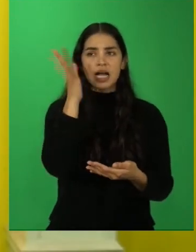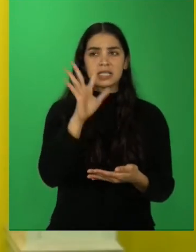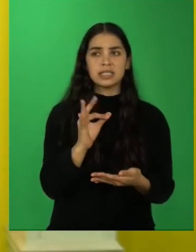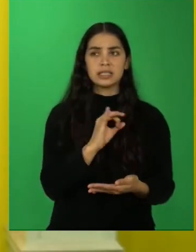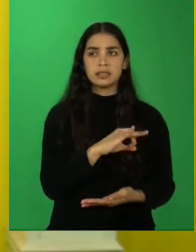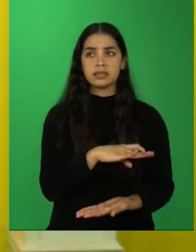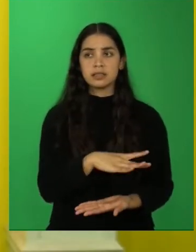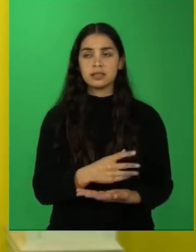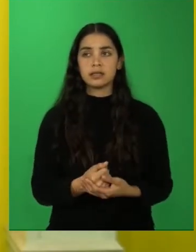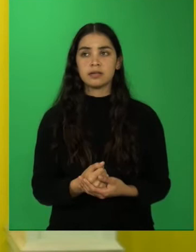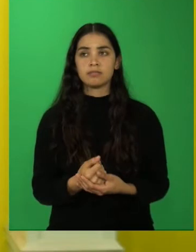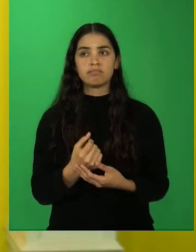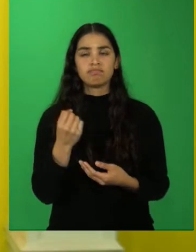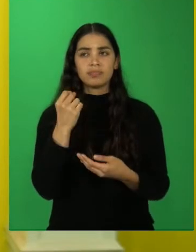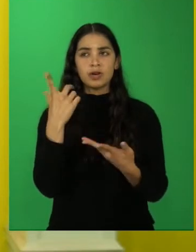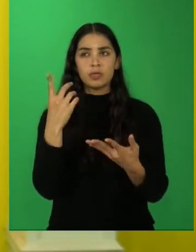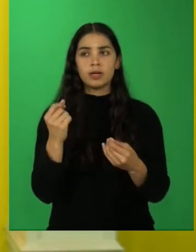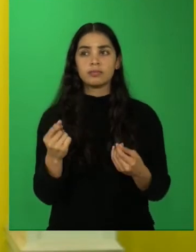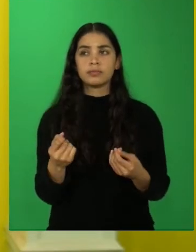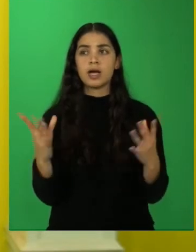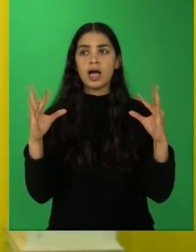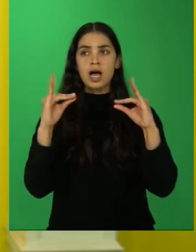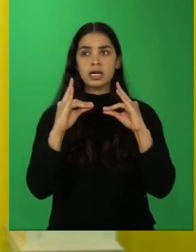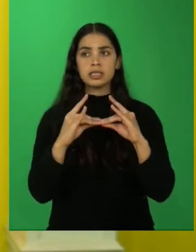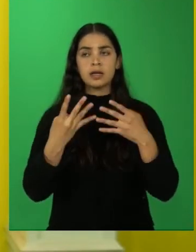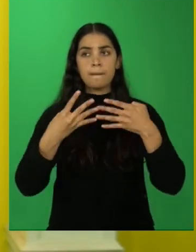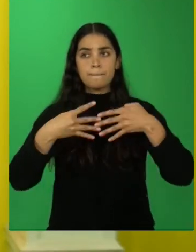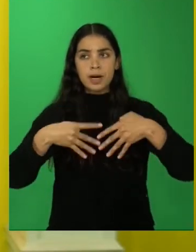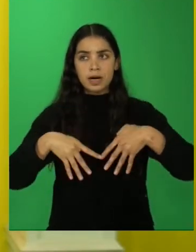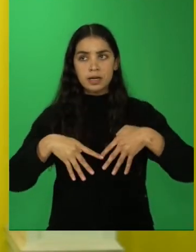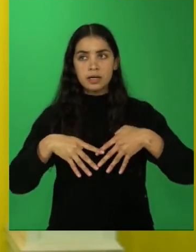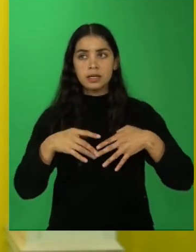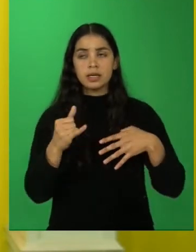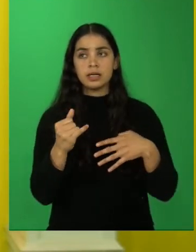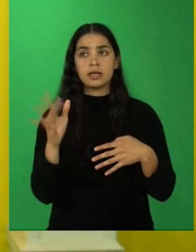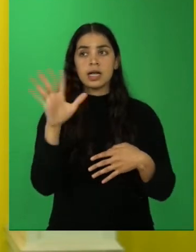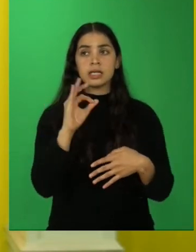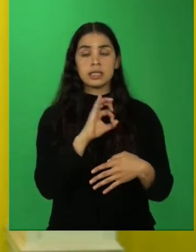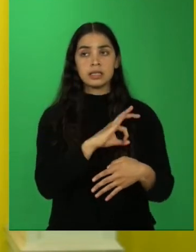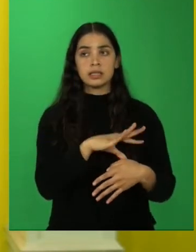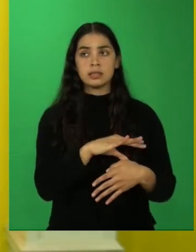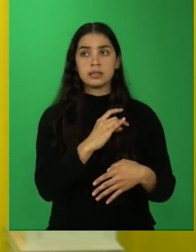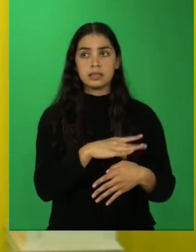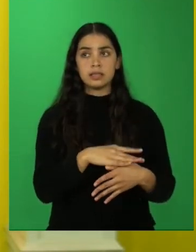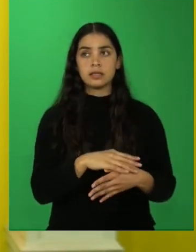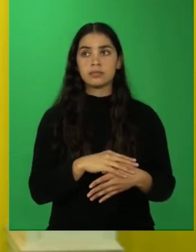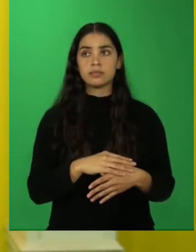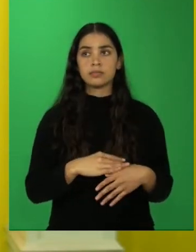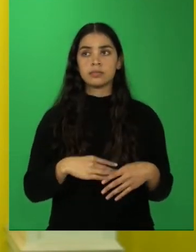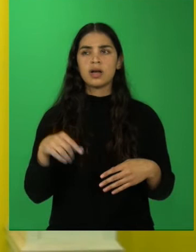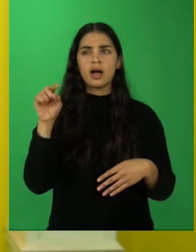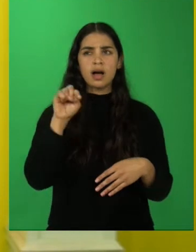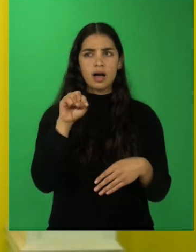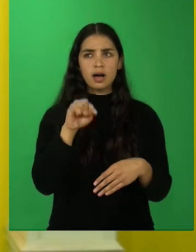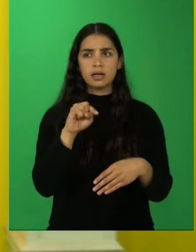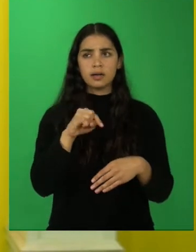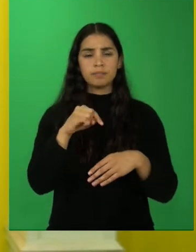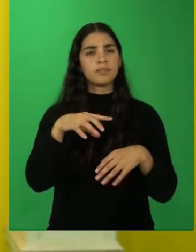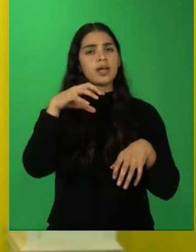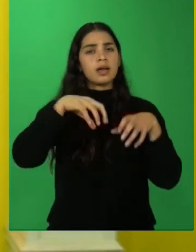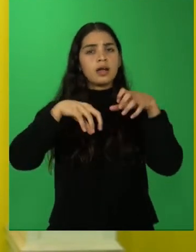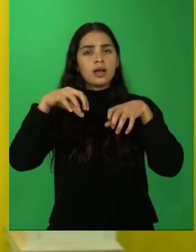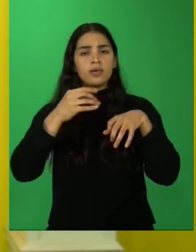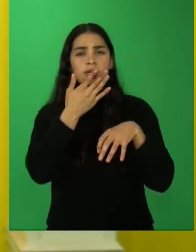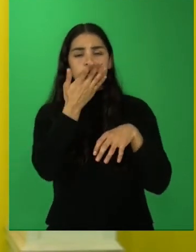Comprende las regiones de Aysén, de Magallanes y la Antártida chilena. En este sector, la cordillera de los Andes se